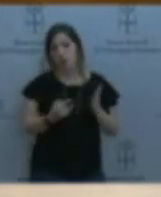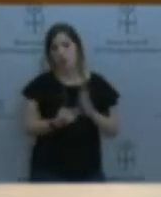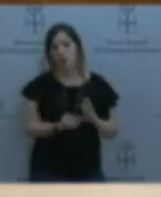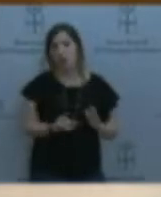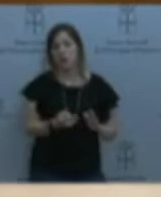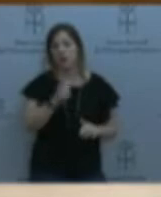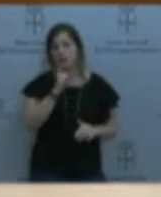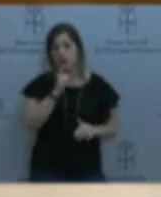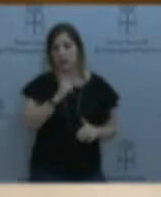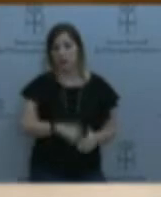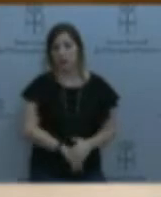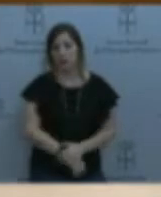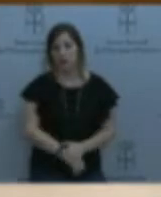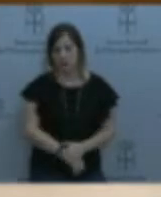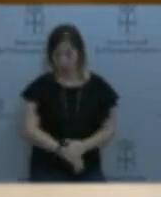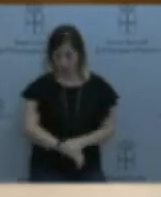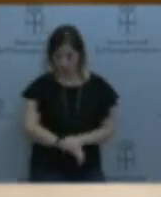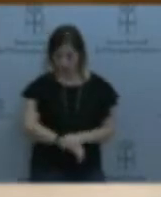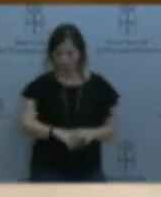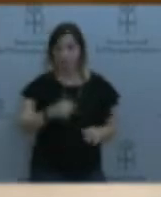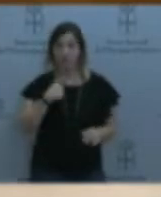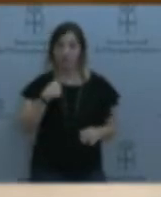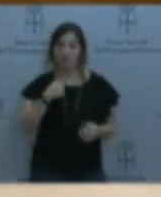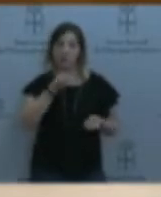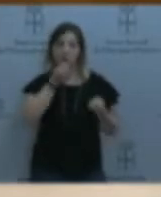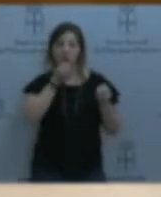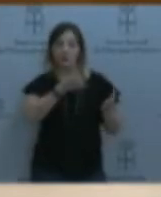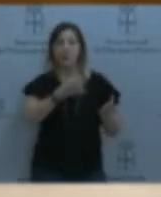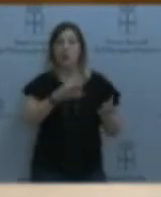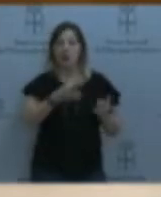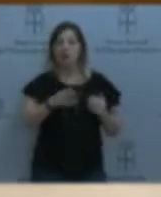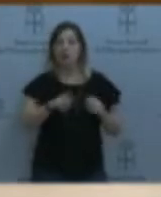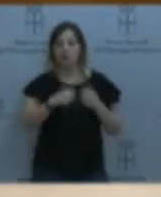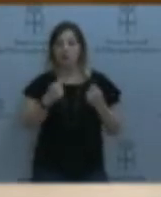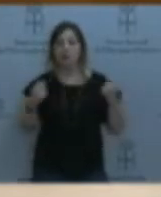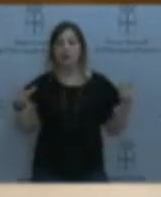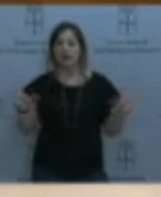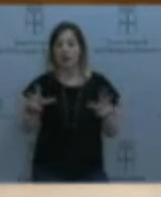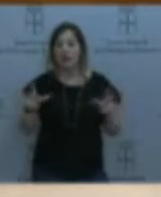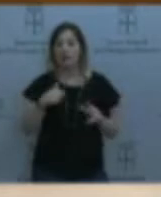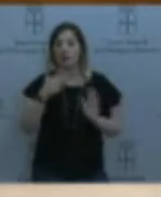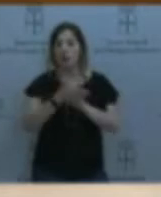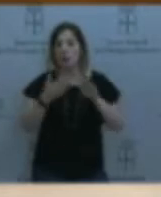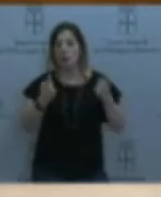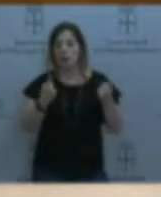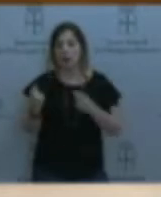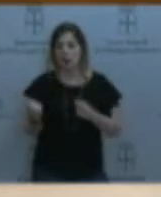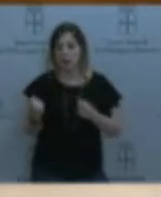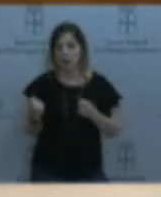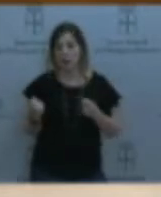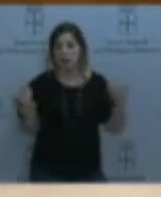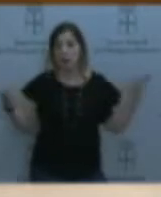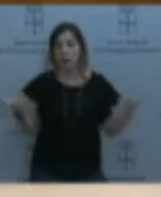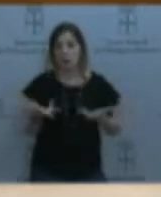Yo le hablo de que hay un deterioro grave, le hablo de la necesidad incluso de una intervención urgente, le hablo de una